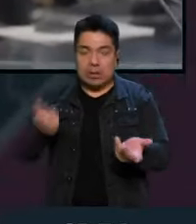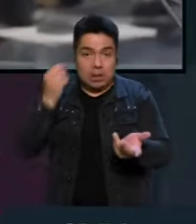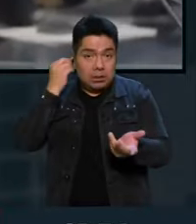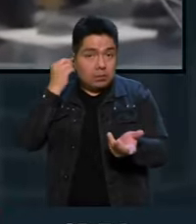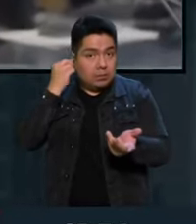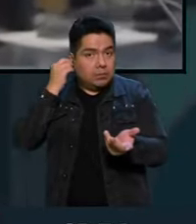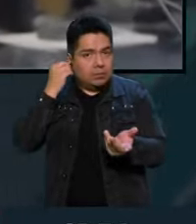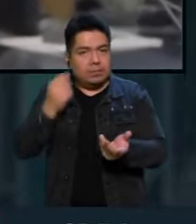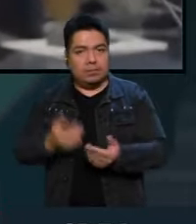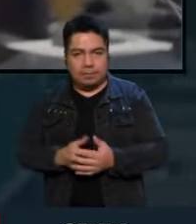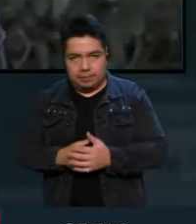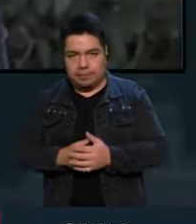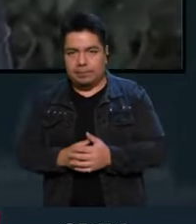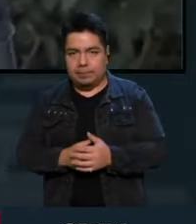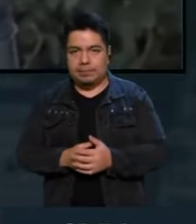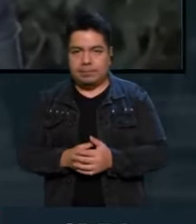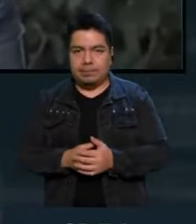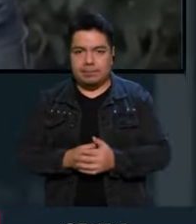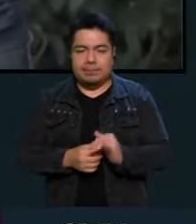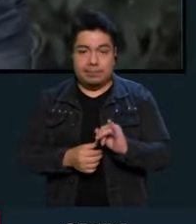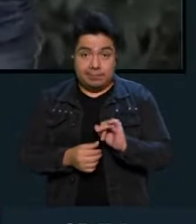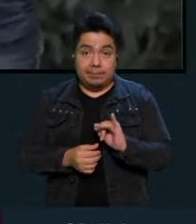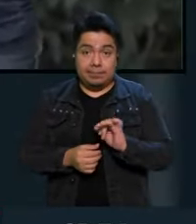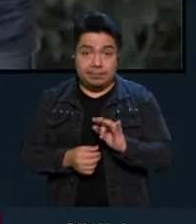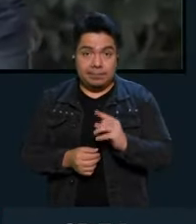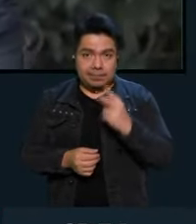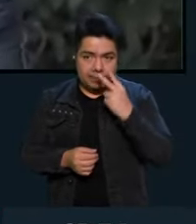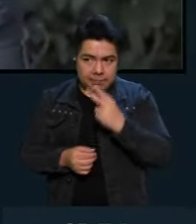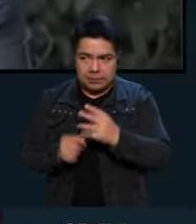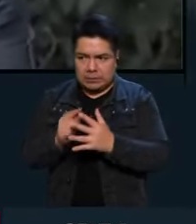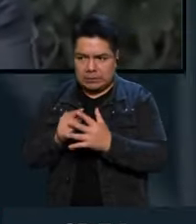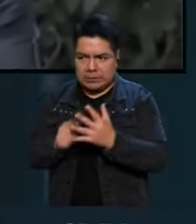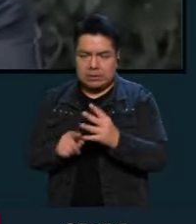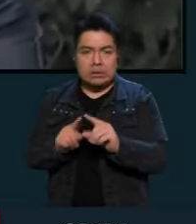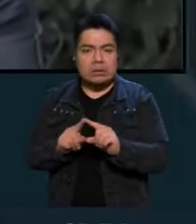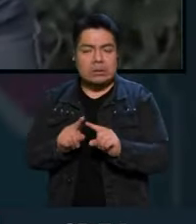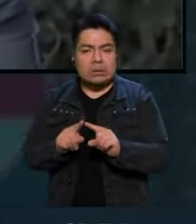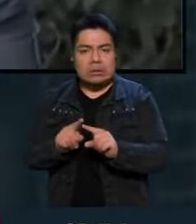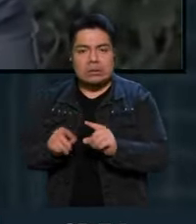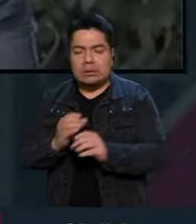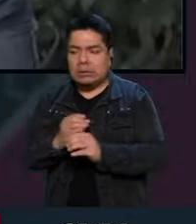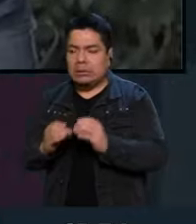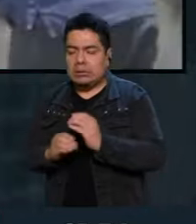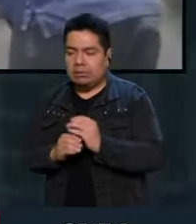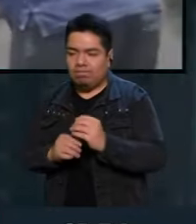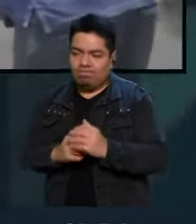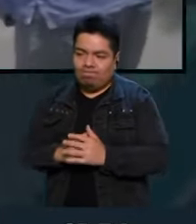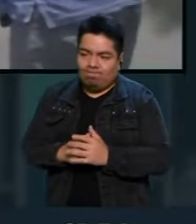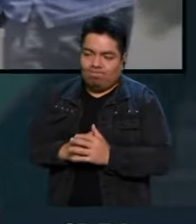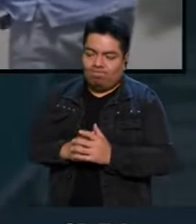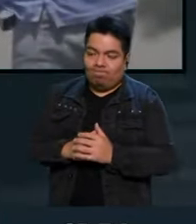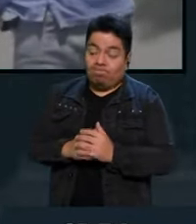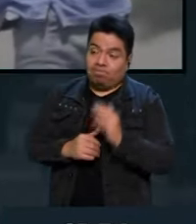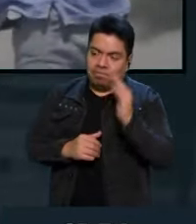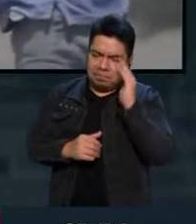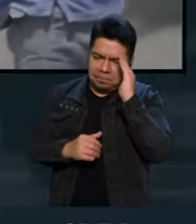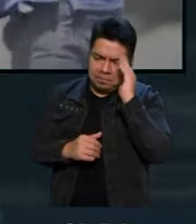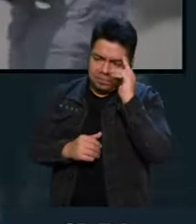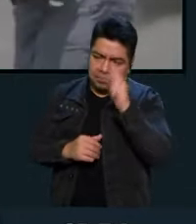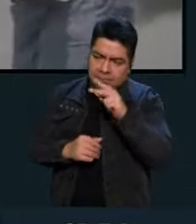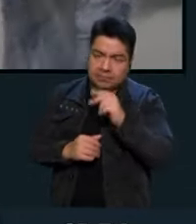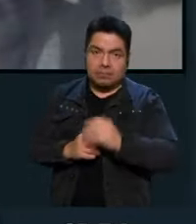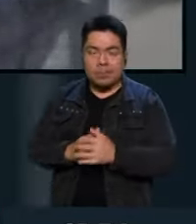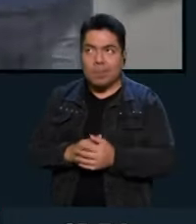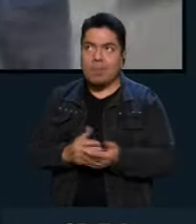el cual vivimos, ¿no? Y ves cosas también que hasta cierto punto son